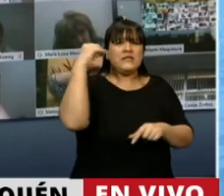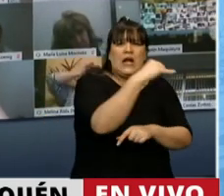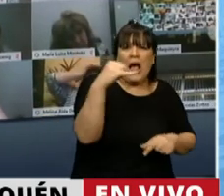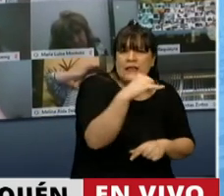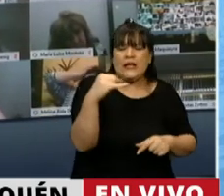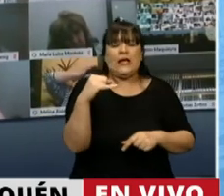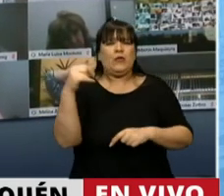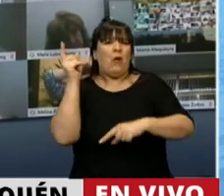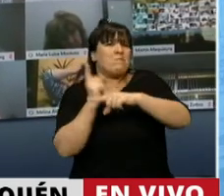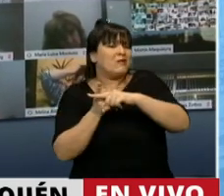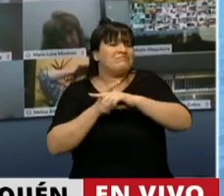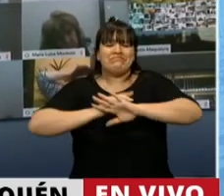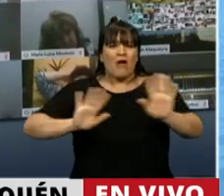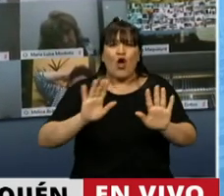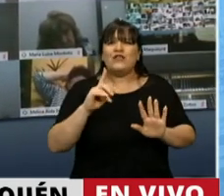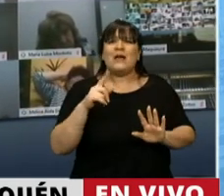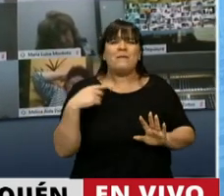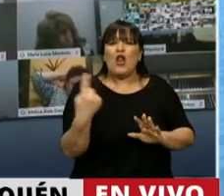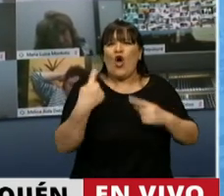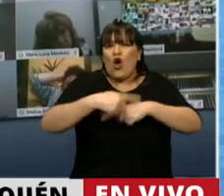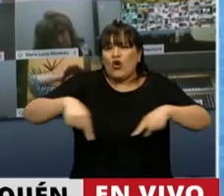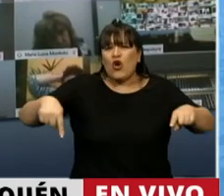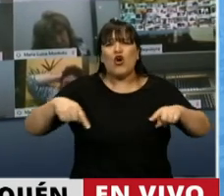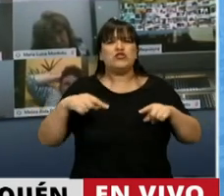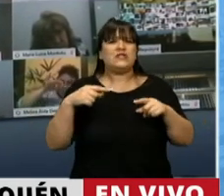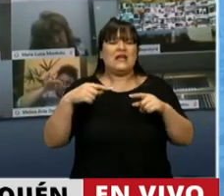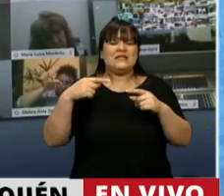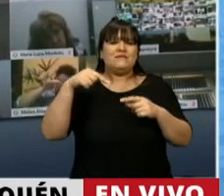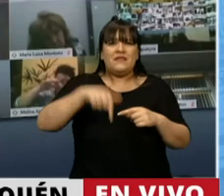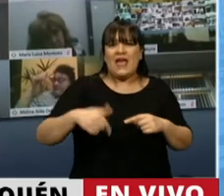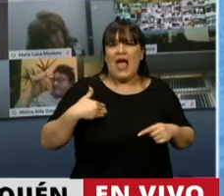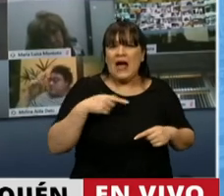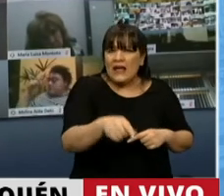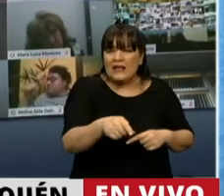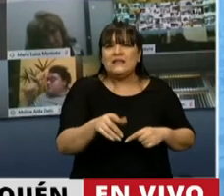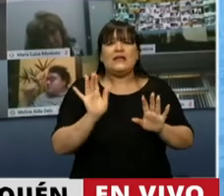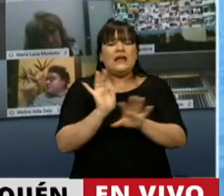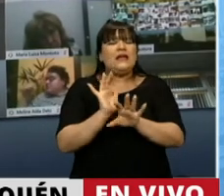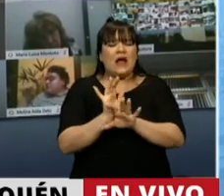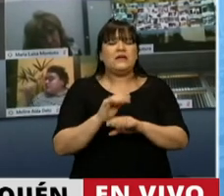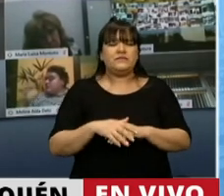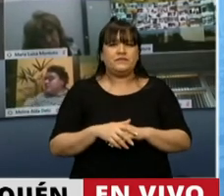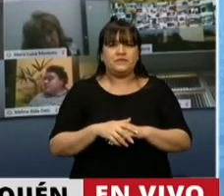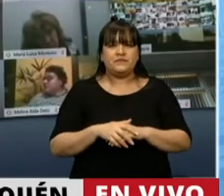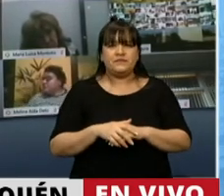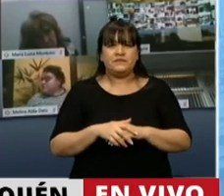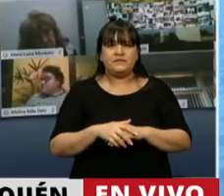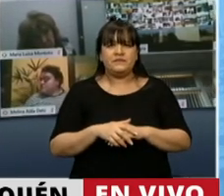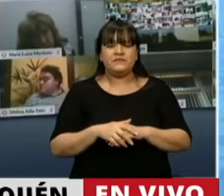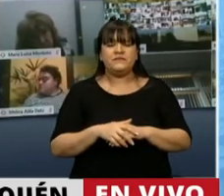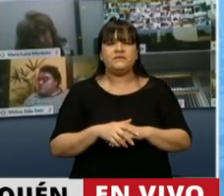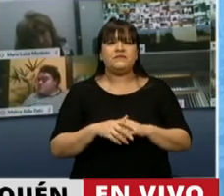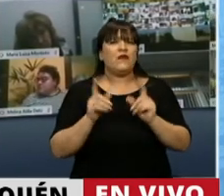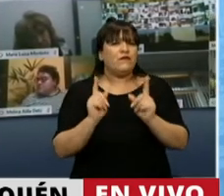demuestra concluyentemente que no todos los resortes de la maquinaria nacional operan en falso. Algo permanece